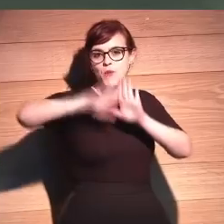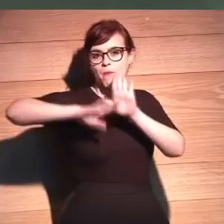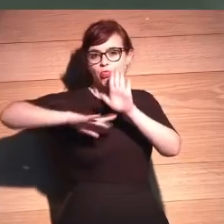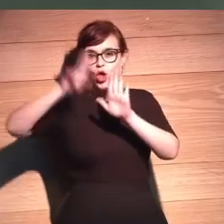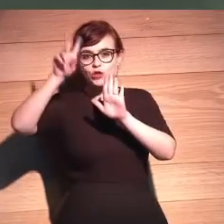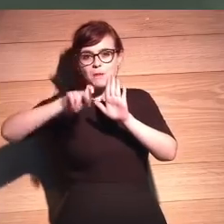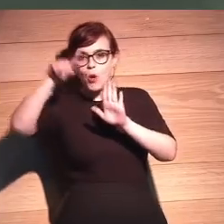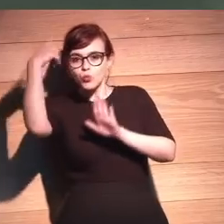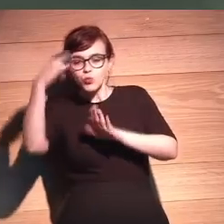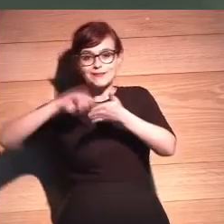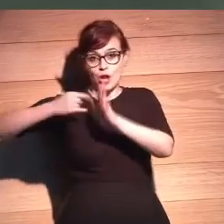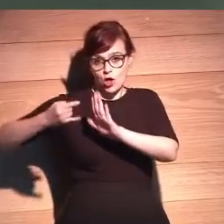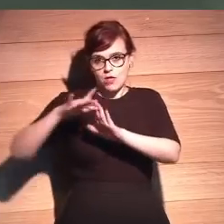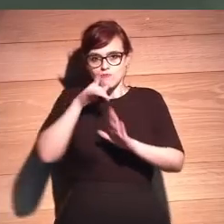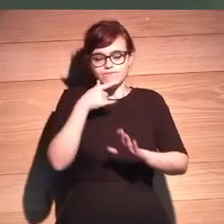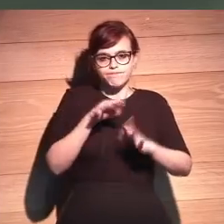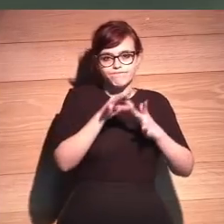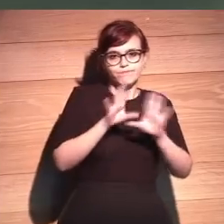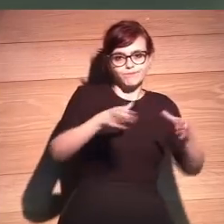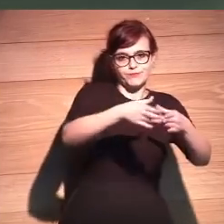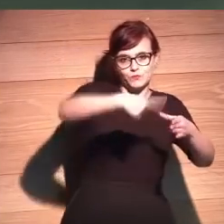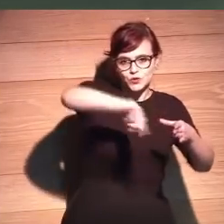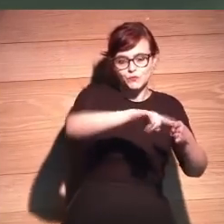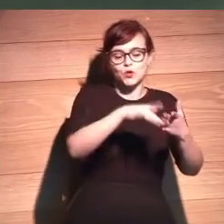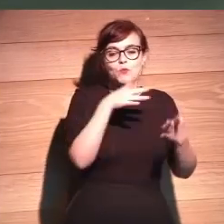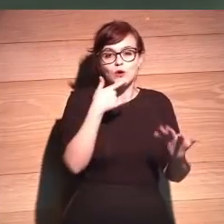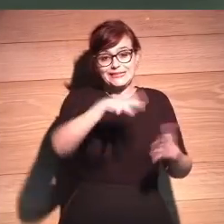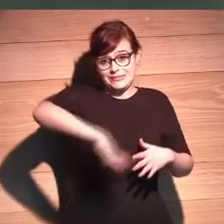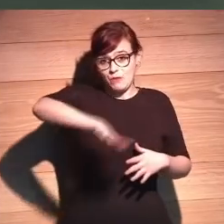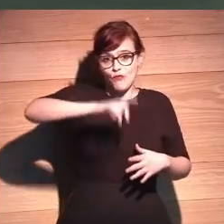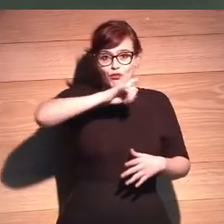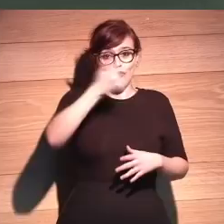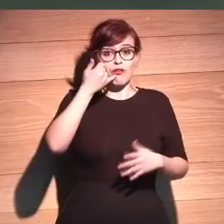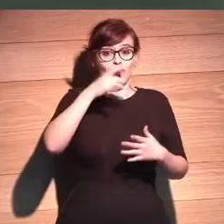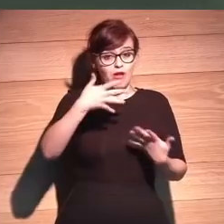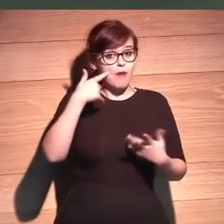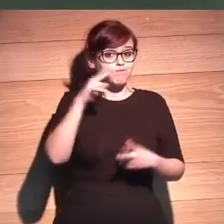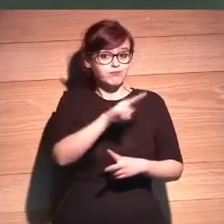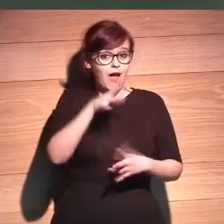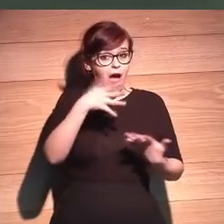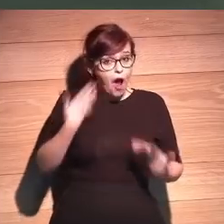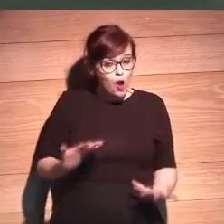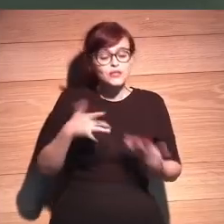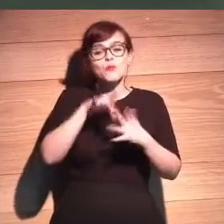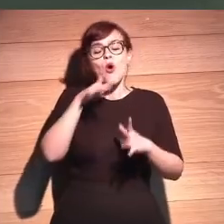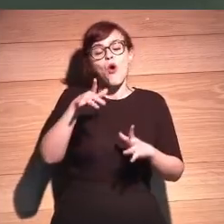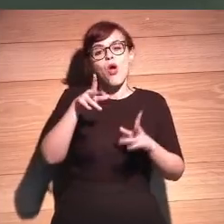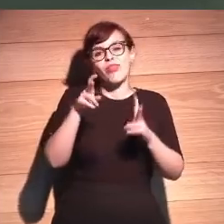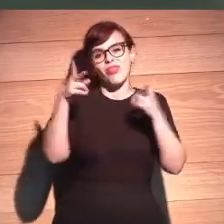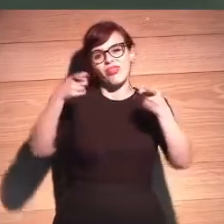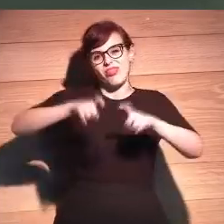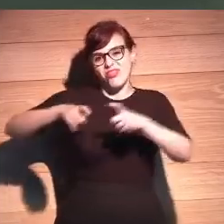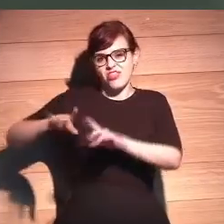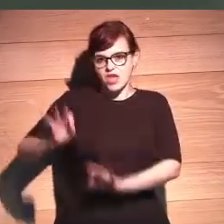y tecnología del Espacio Fundación Telefónica en el que estamos y uno de los ciclos, de los eventos con que más ilusión